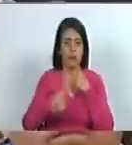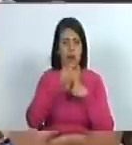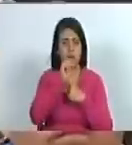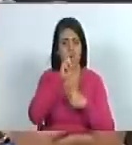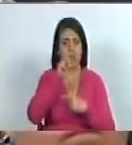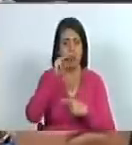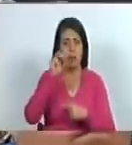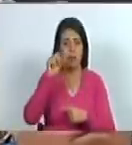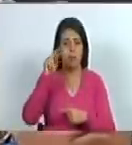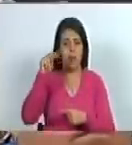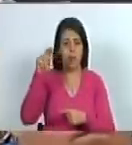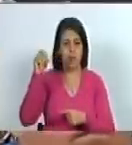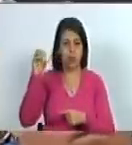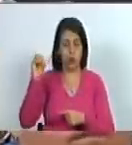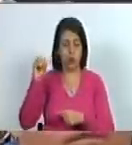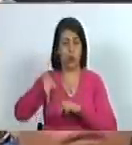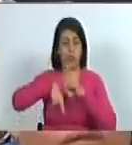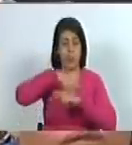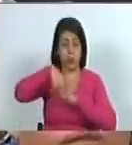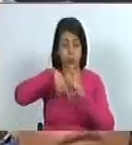no solamente fue un revolucionario